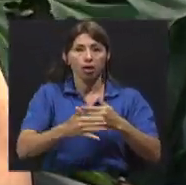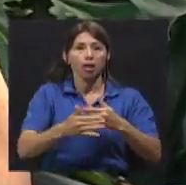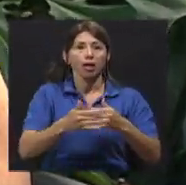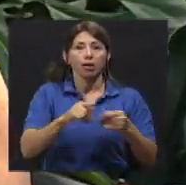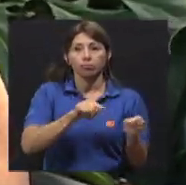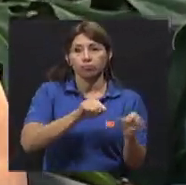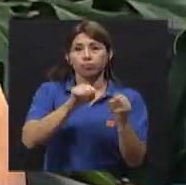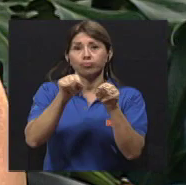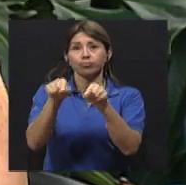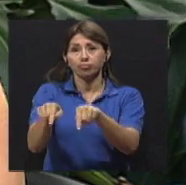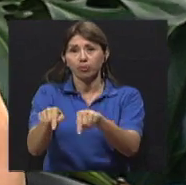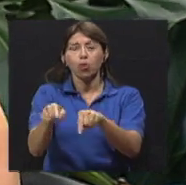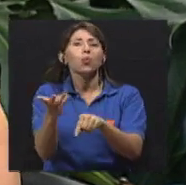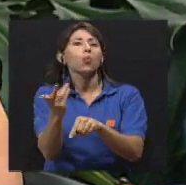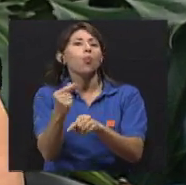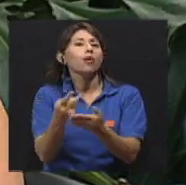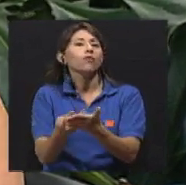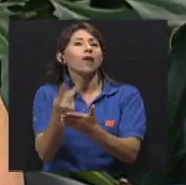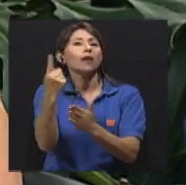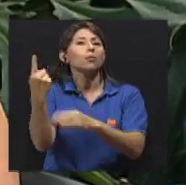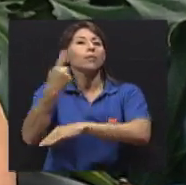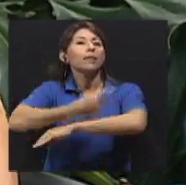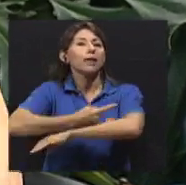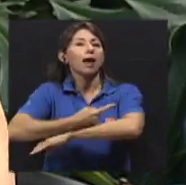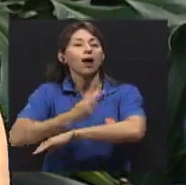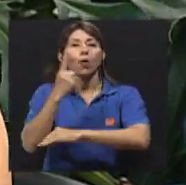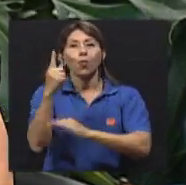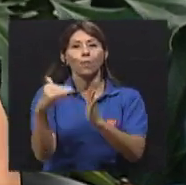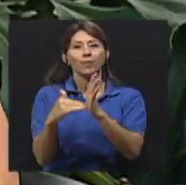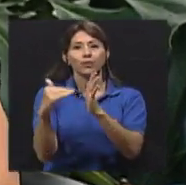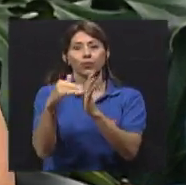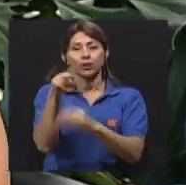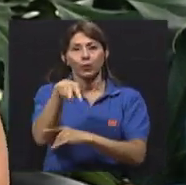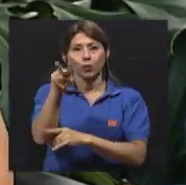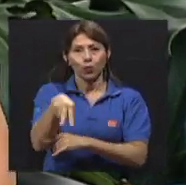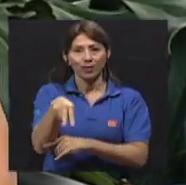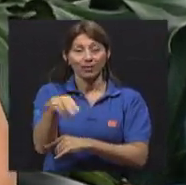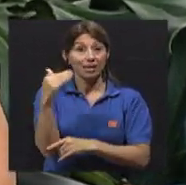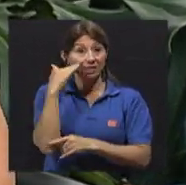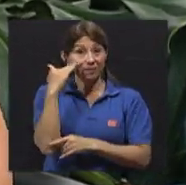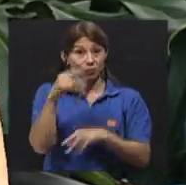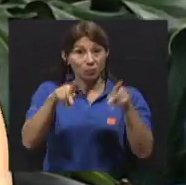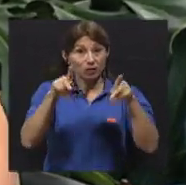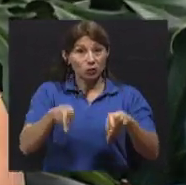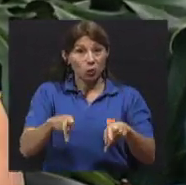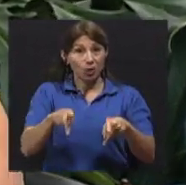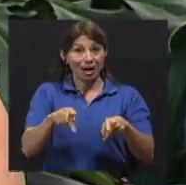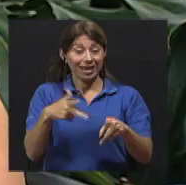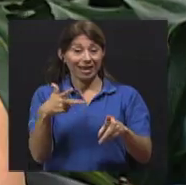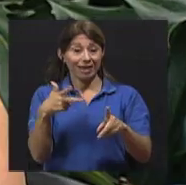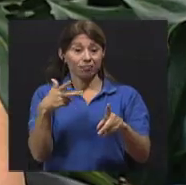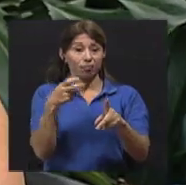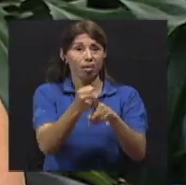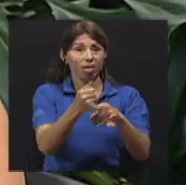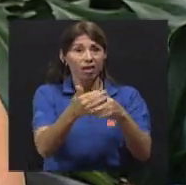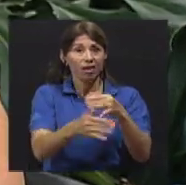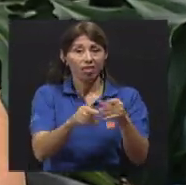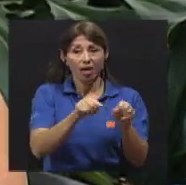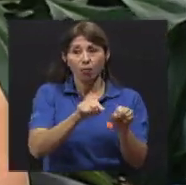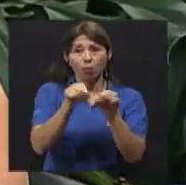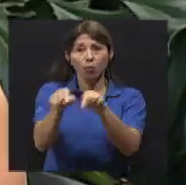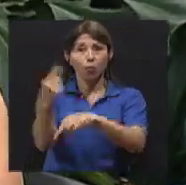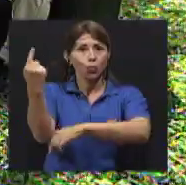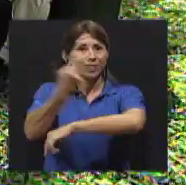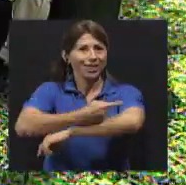colones en cama por día, y sabemos que una persona que se accidenta no va a estar un día hospitalizada, ¿verdad?